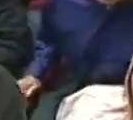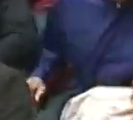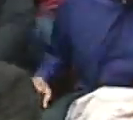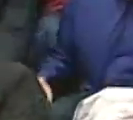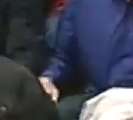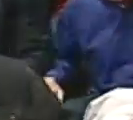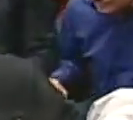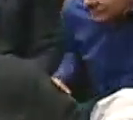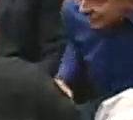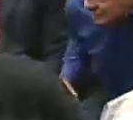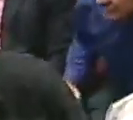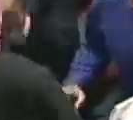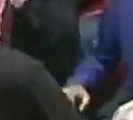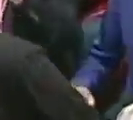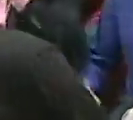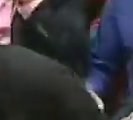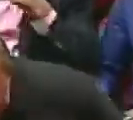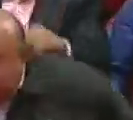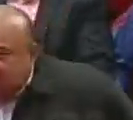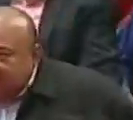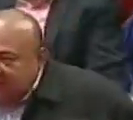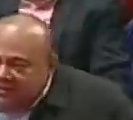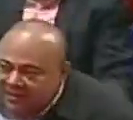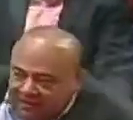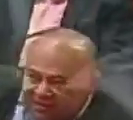Compañeros y compañeras,